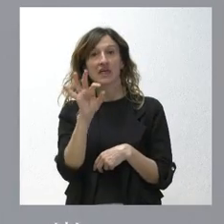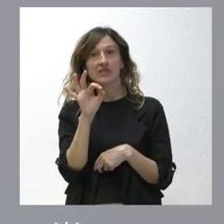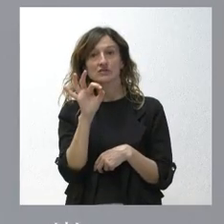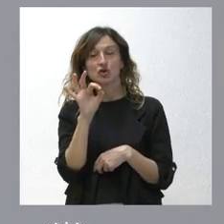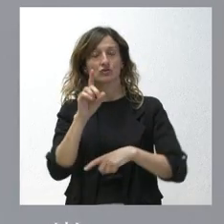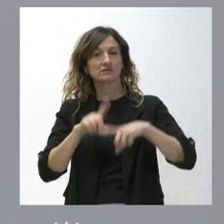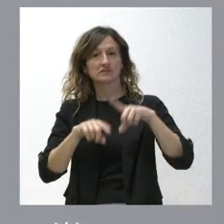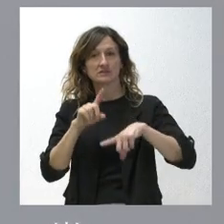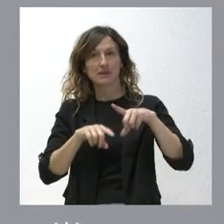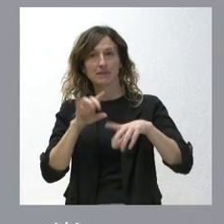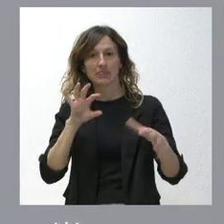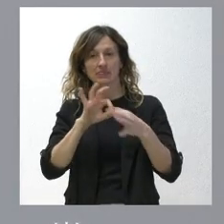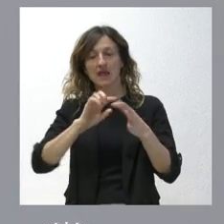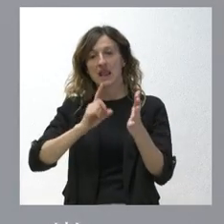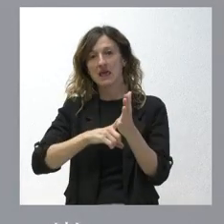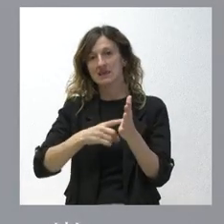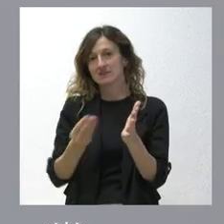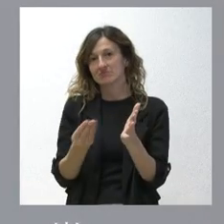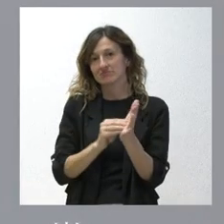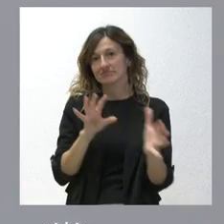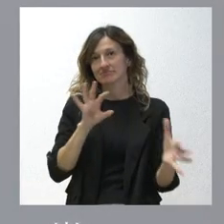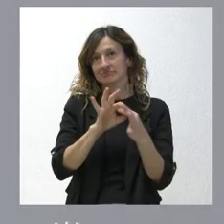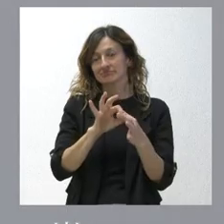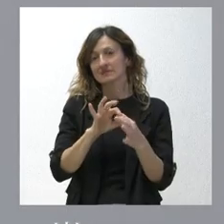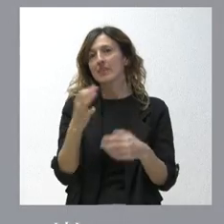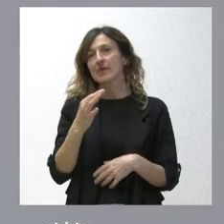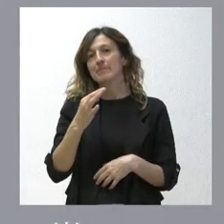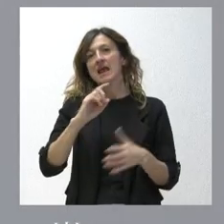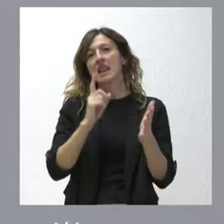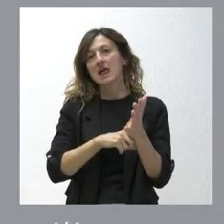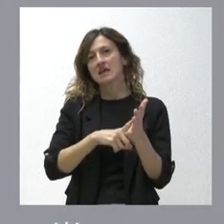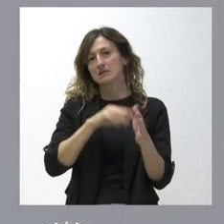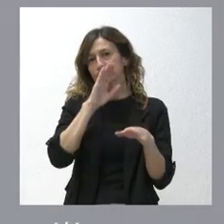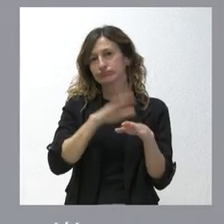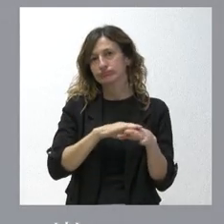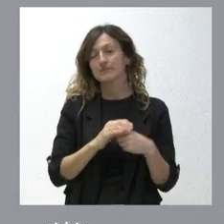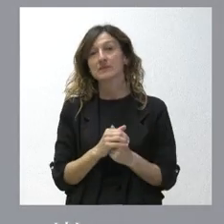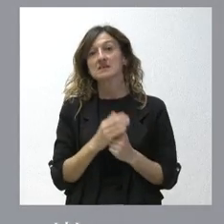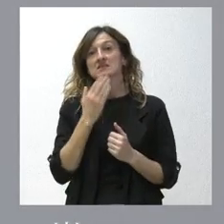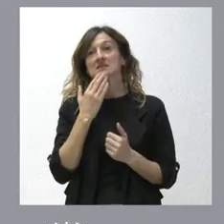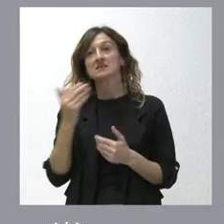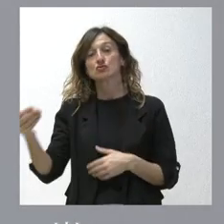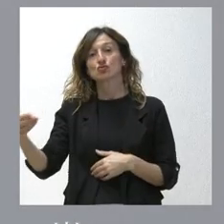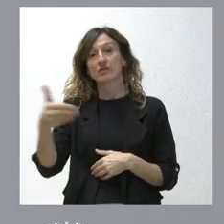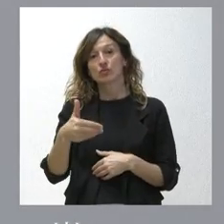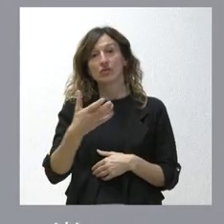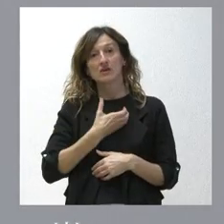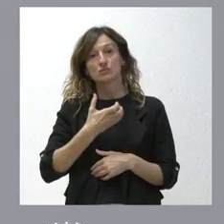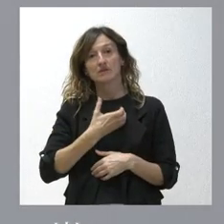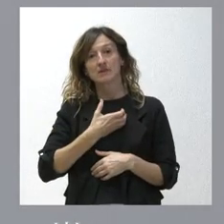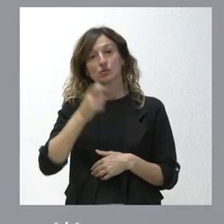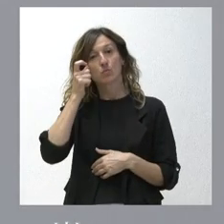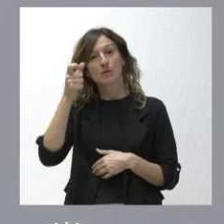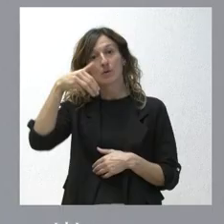corresponda en la aplicación de la ley. Vamos a ser muy respetuosos con la ley. Si la solicitud que ha planteado el Ayuntamiento de Medinaceli